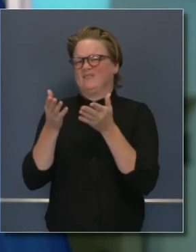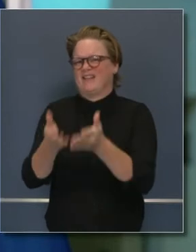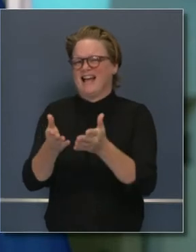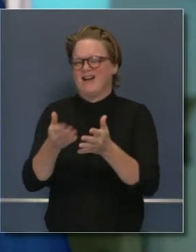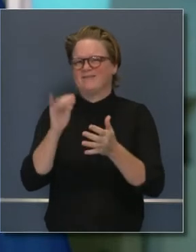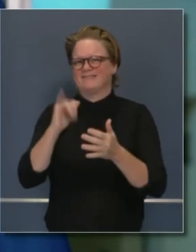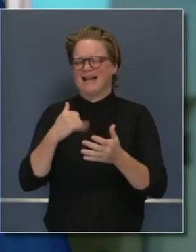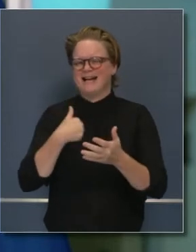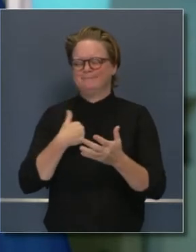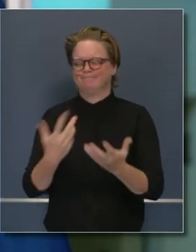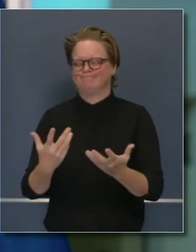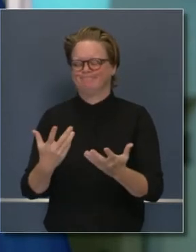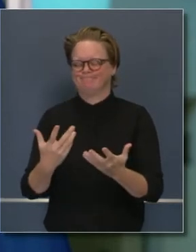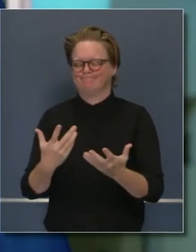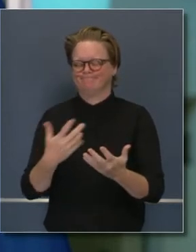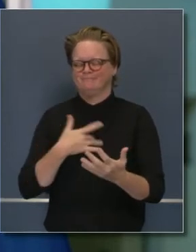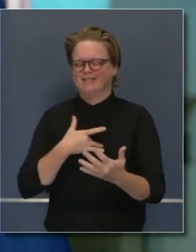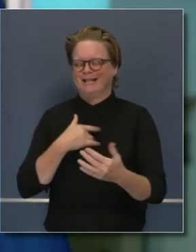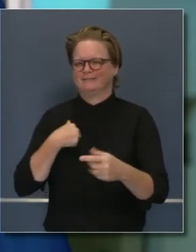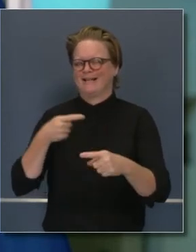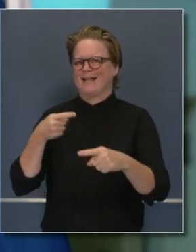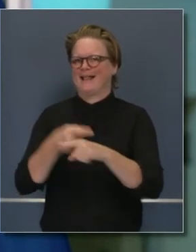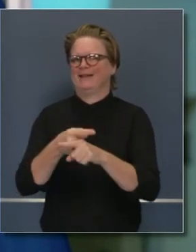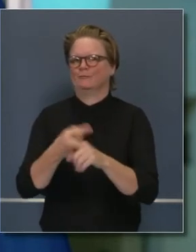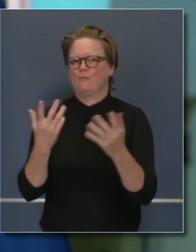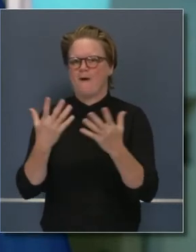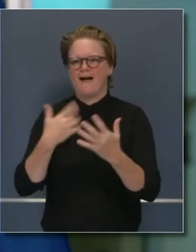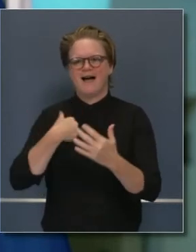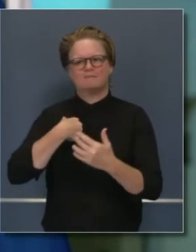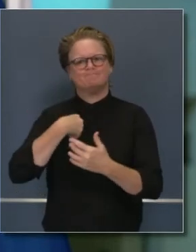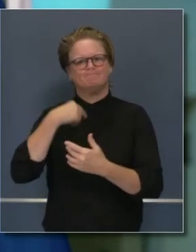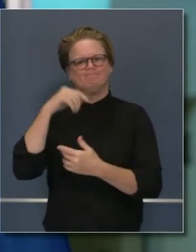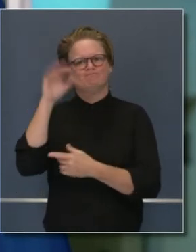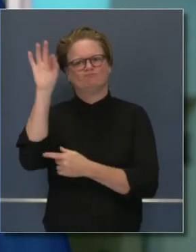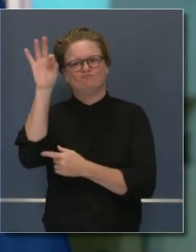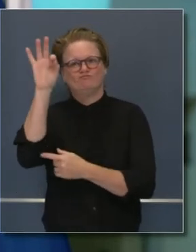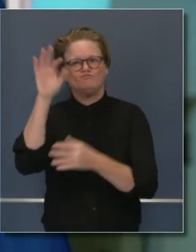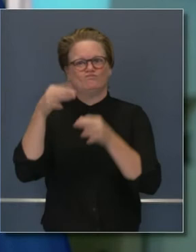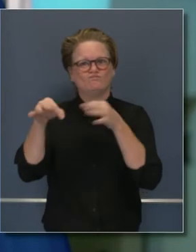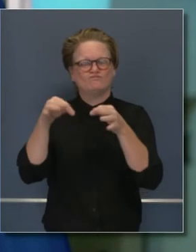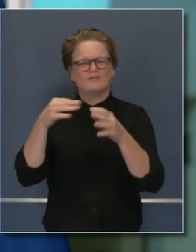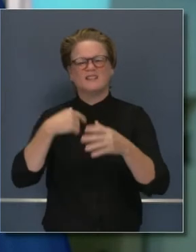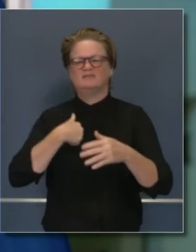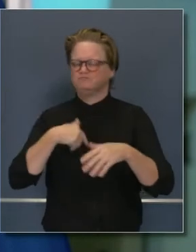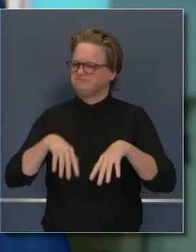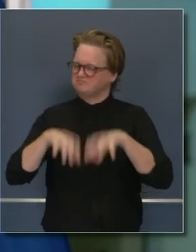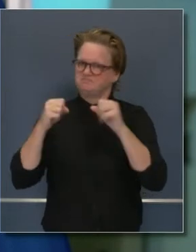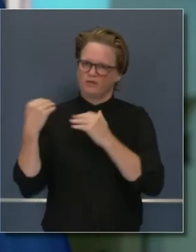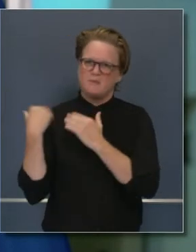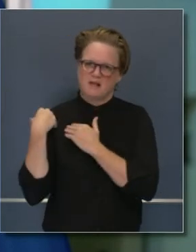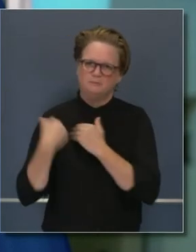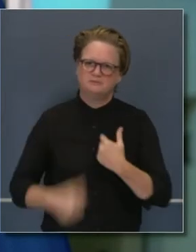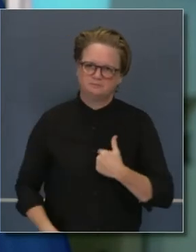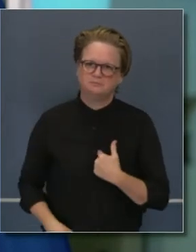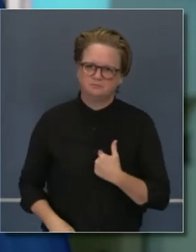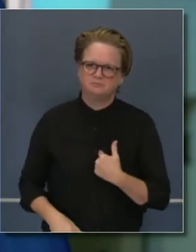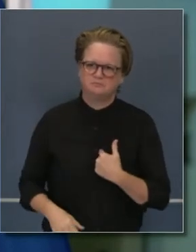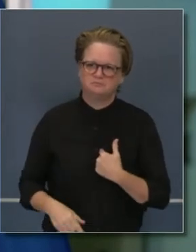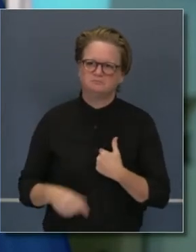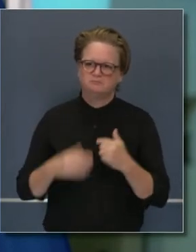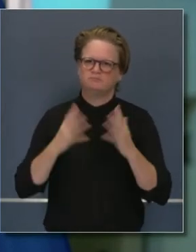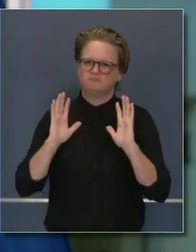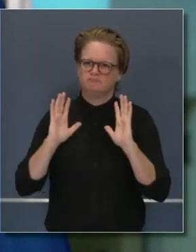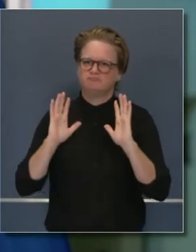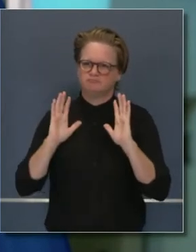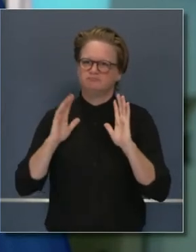que yo anticipaba. Y en contra del espíritu de lo que yo estoy promoviendo ante ustedes. Así que quiero simplemente reconocerlo ante